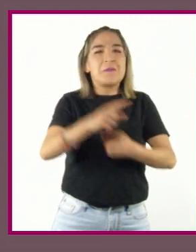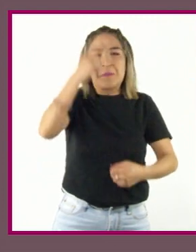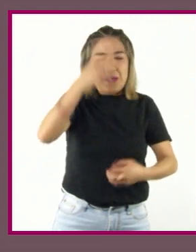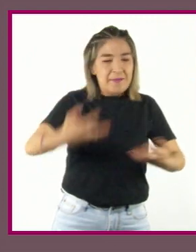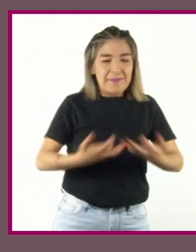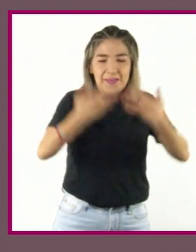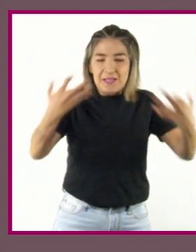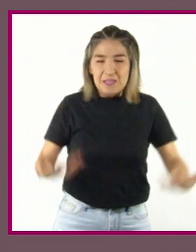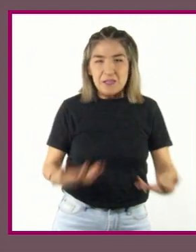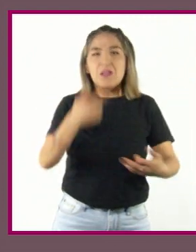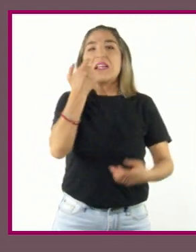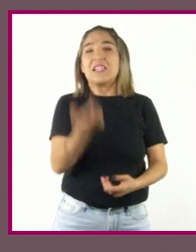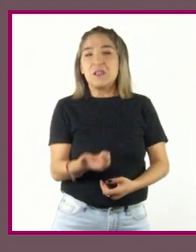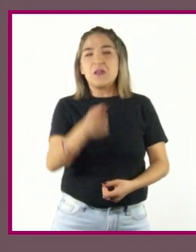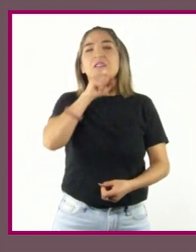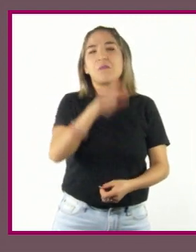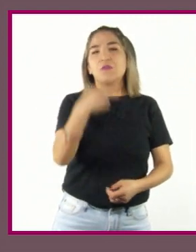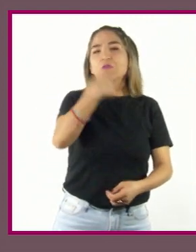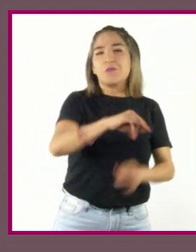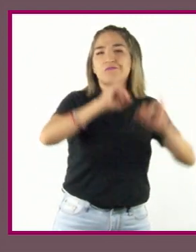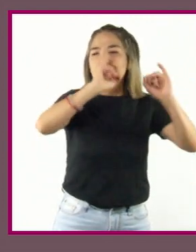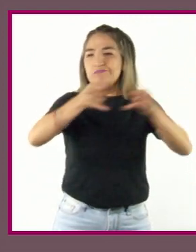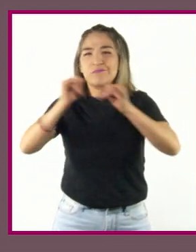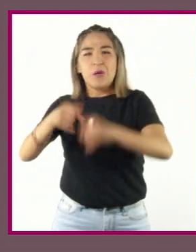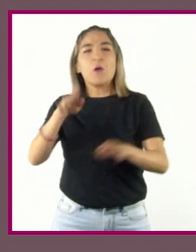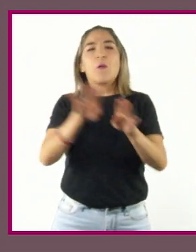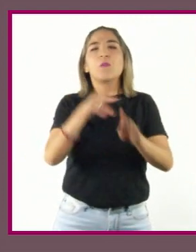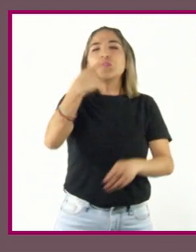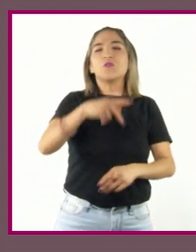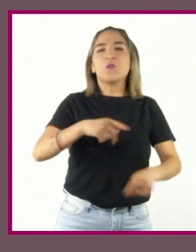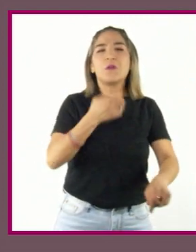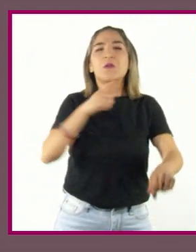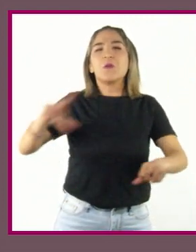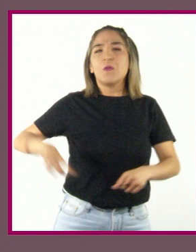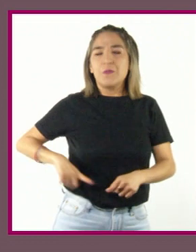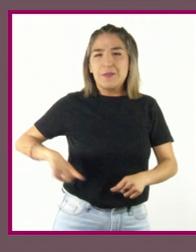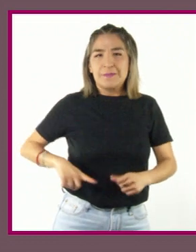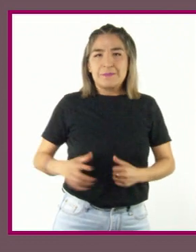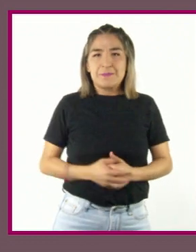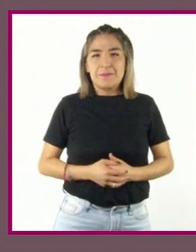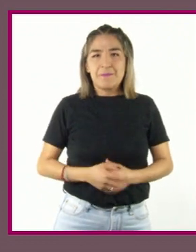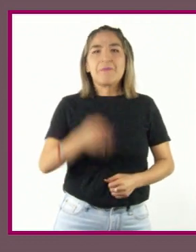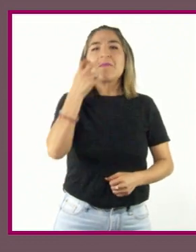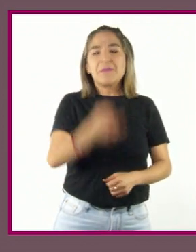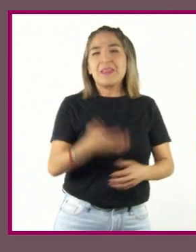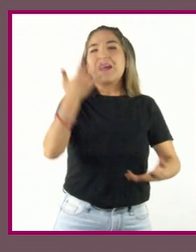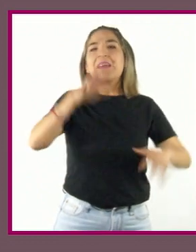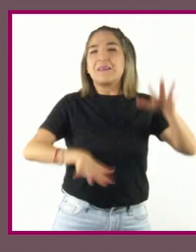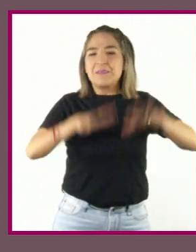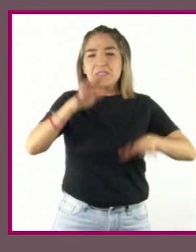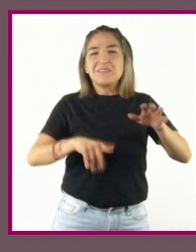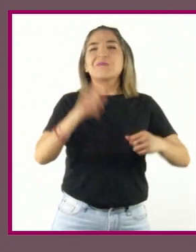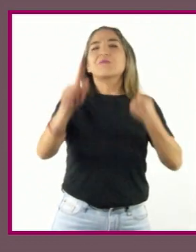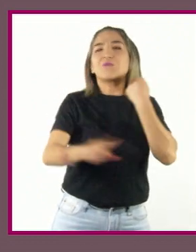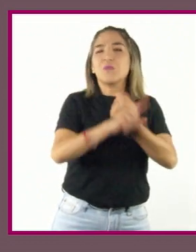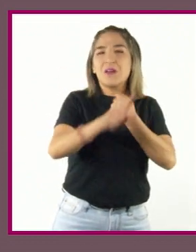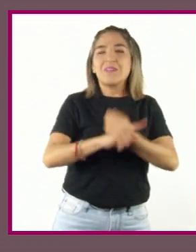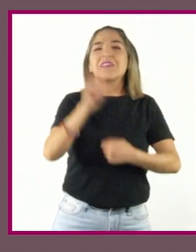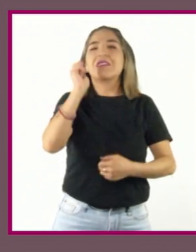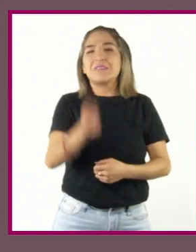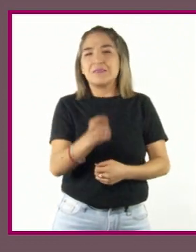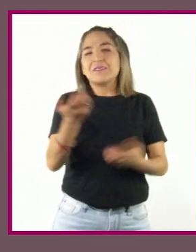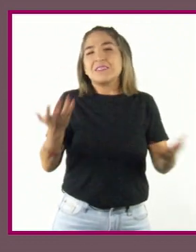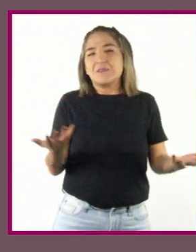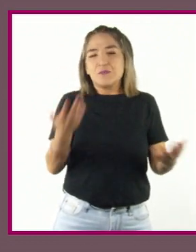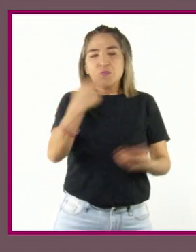territorios, economía e identidad. Aunque claro, esto no deja de lado que en ocasiones los conflictos son impulsados